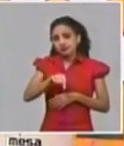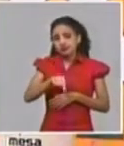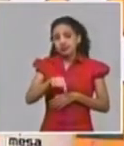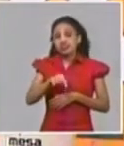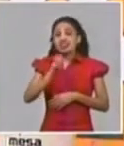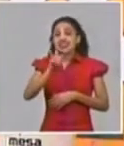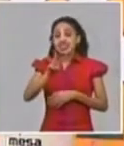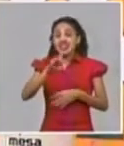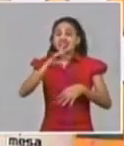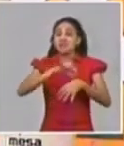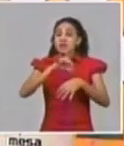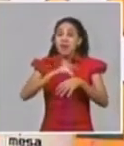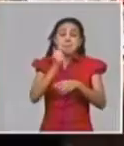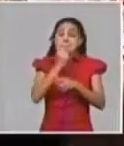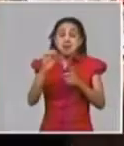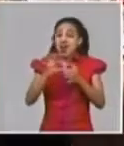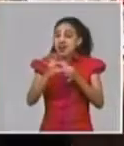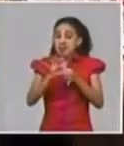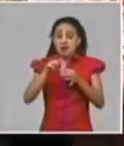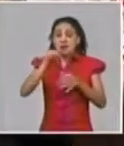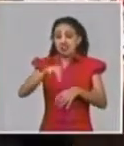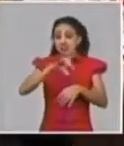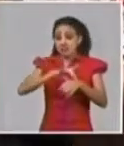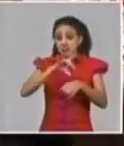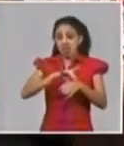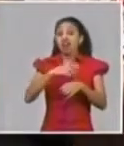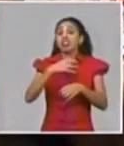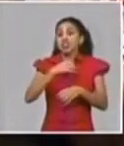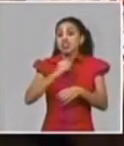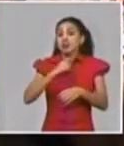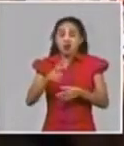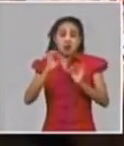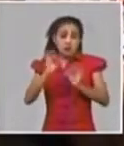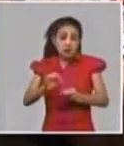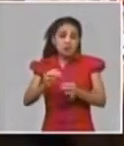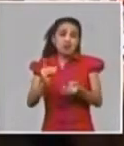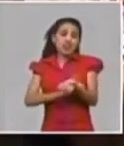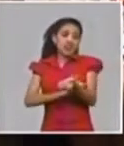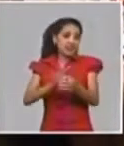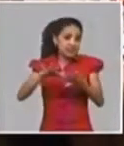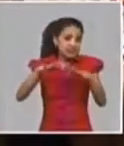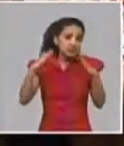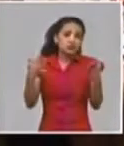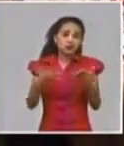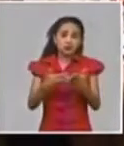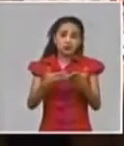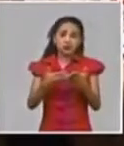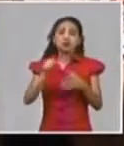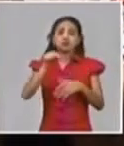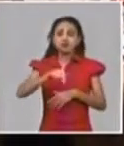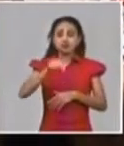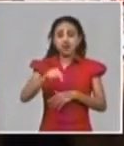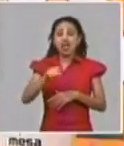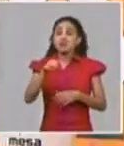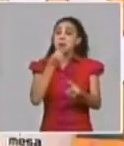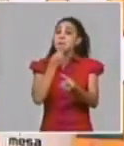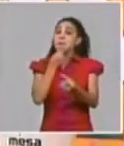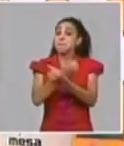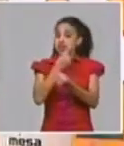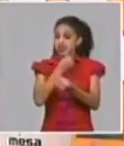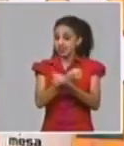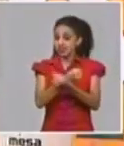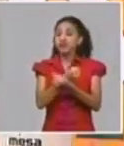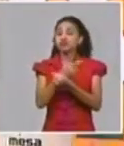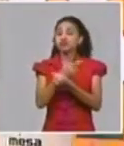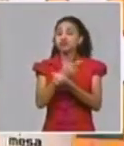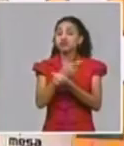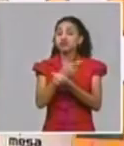grados para este tipo de enfermedades ahora tienen presente es decir hay un segmento de peligro amplio